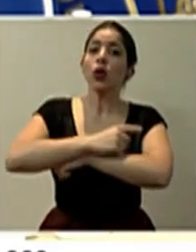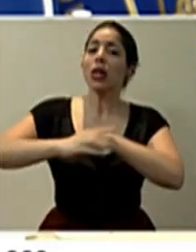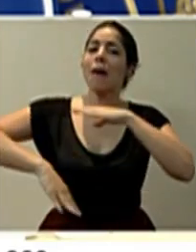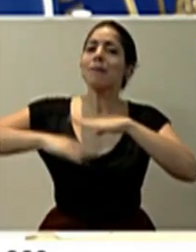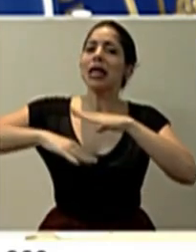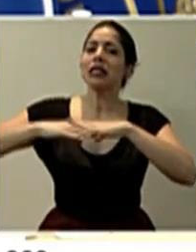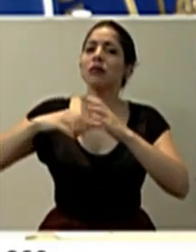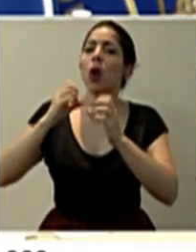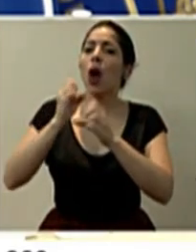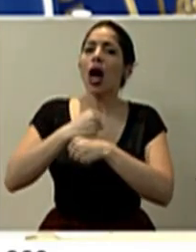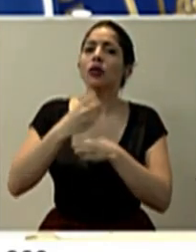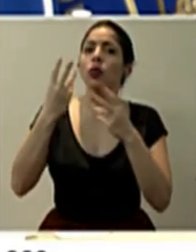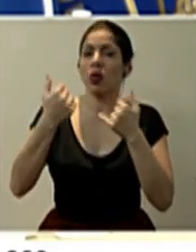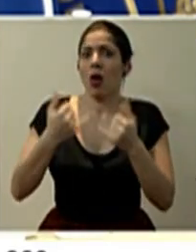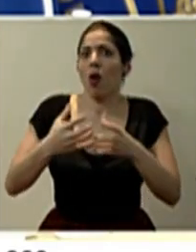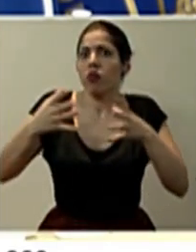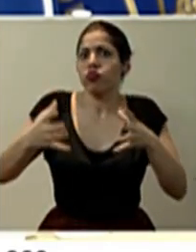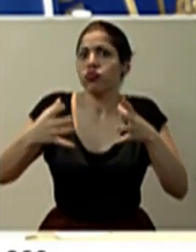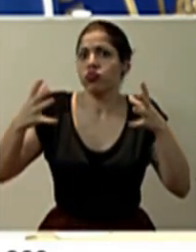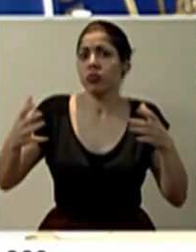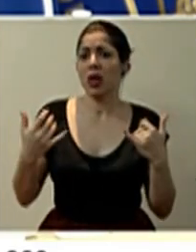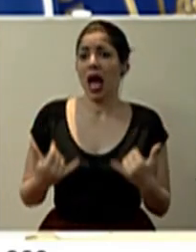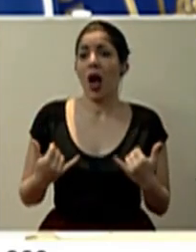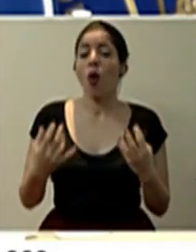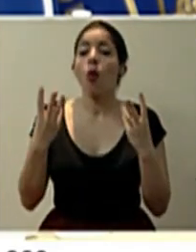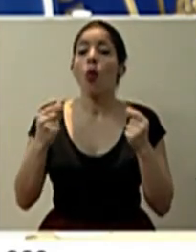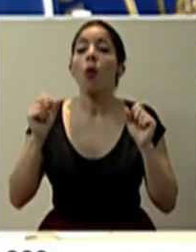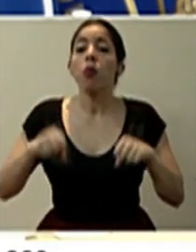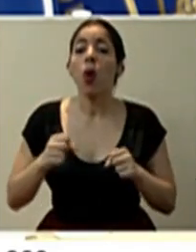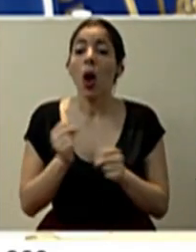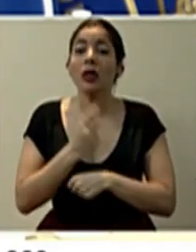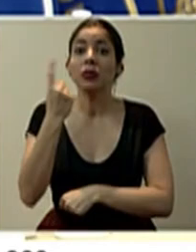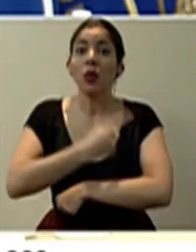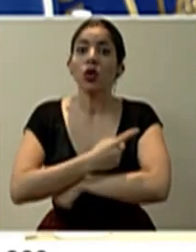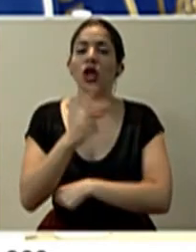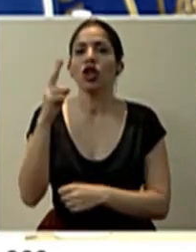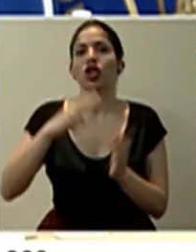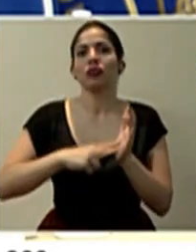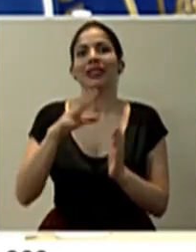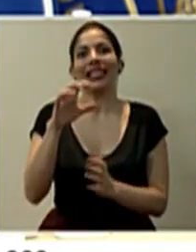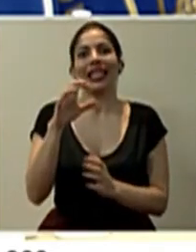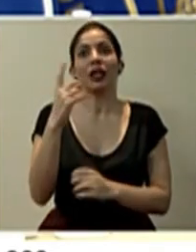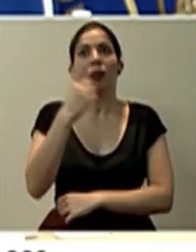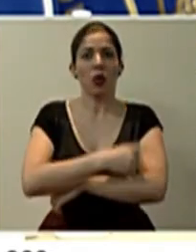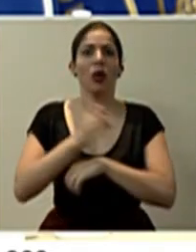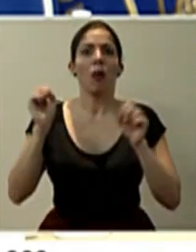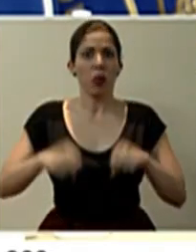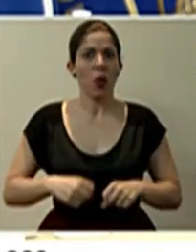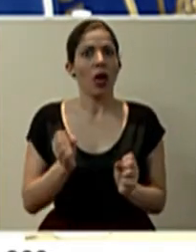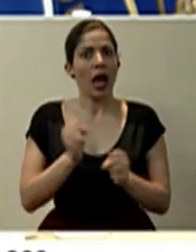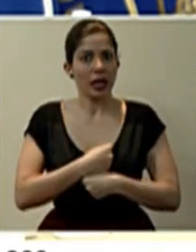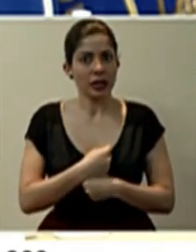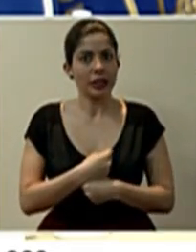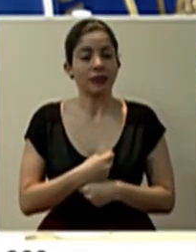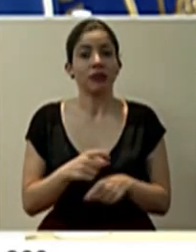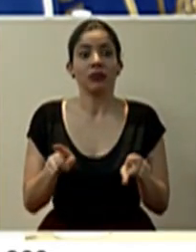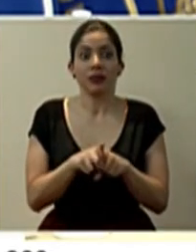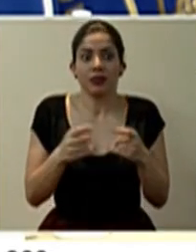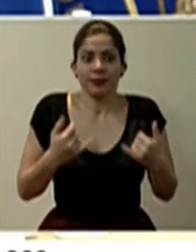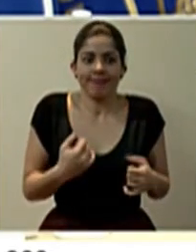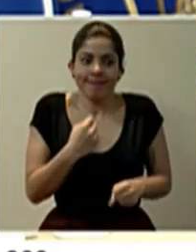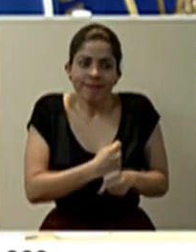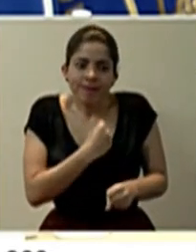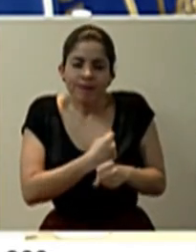ha aumentado considerablemente. este momento la capacidad del país son 2.500 pruebas diarias e incluso estamos trabajando para